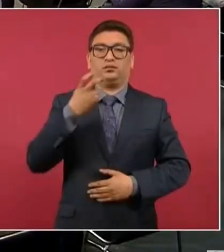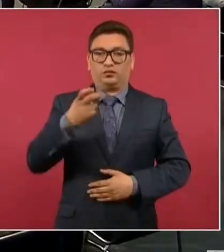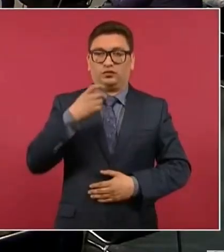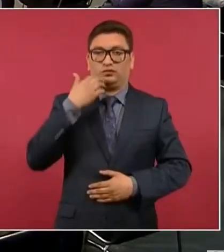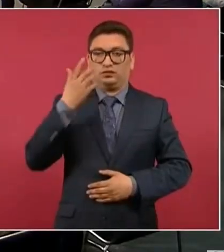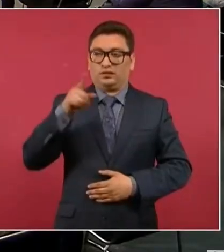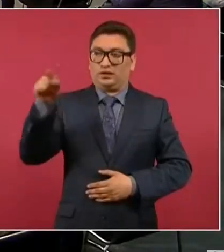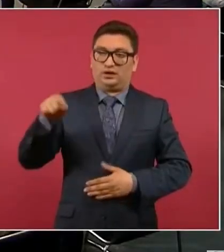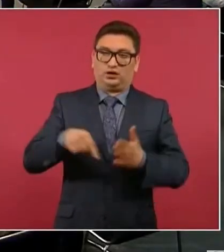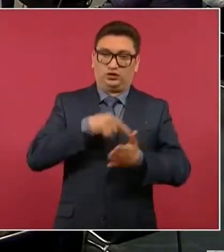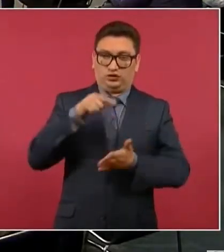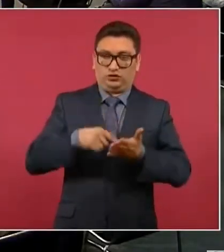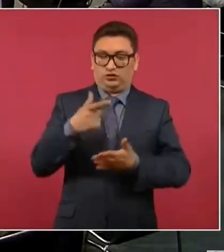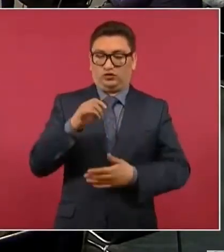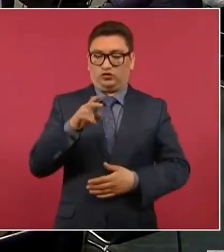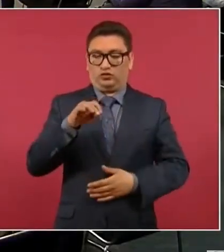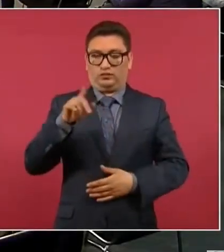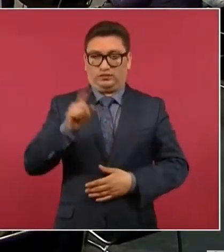Palacio